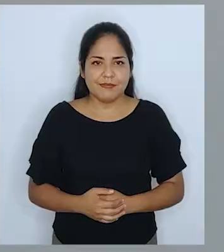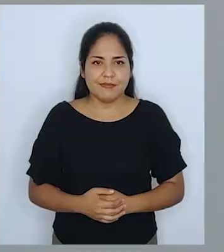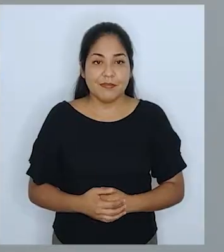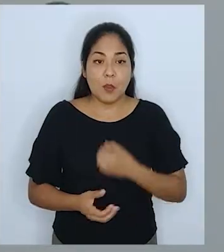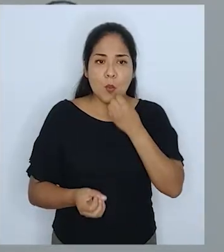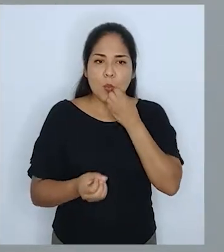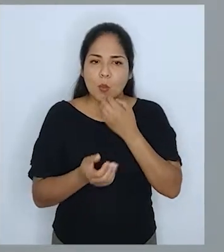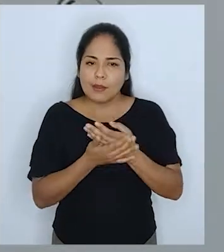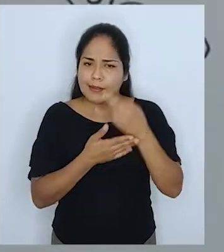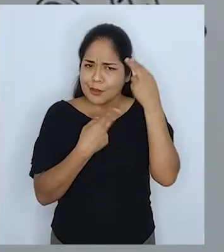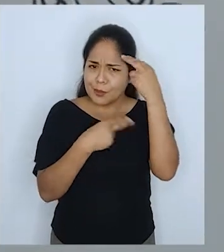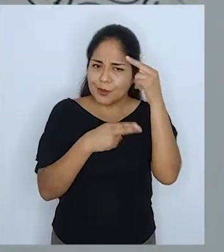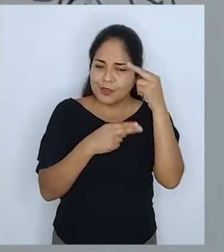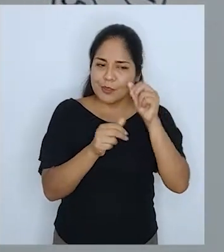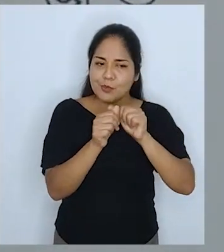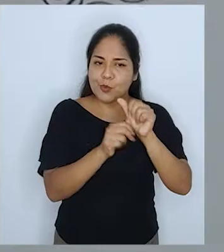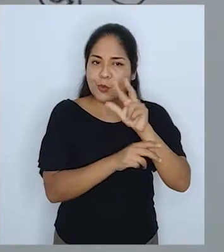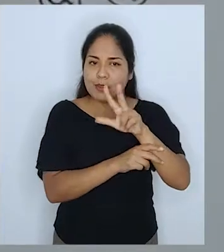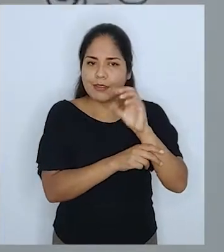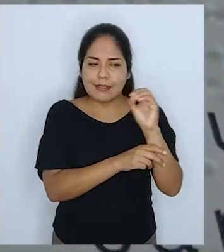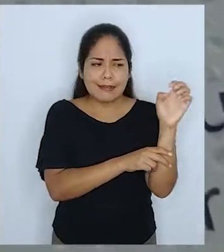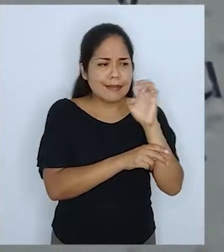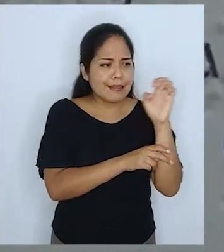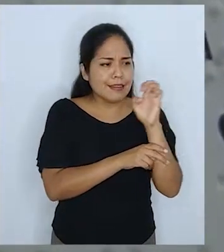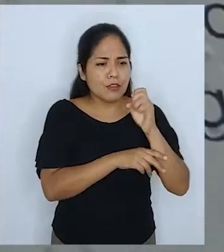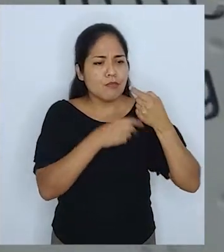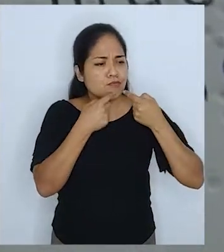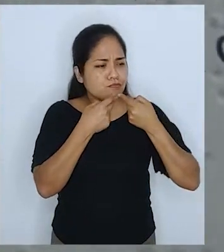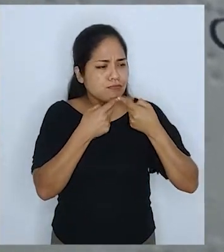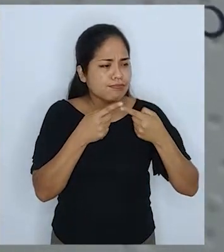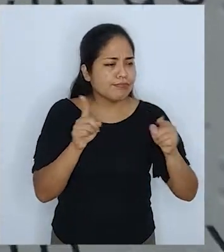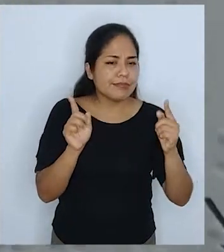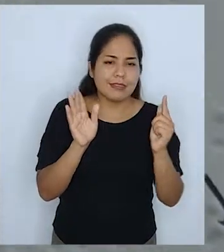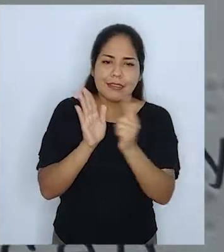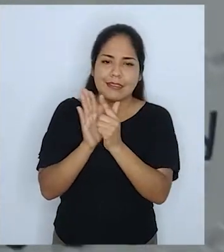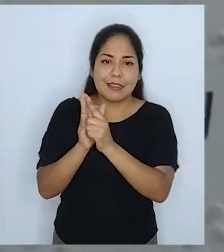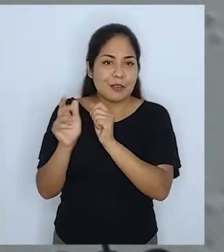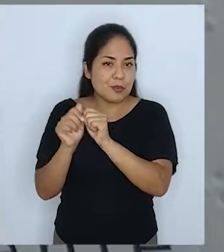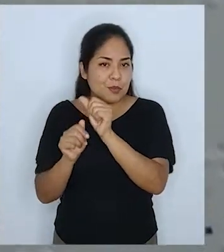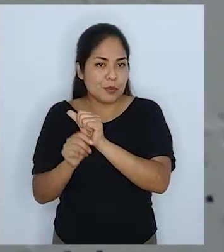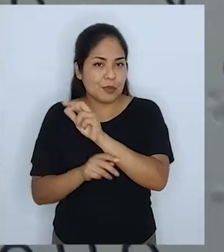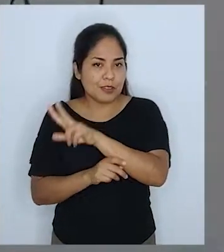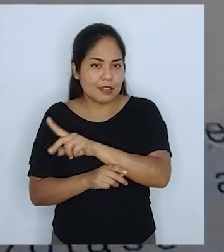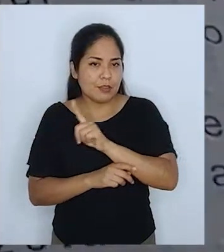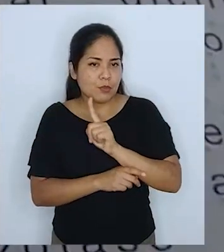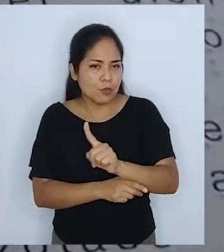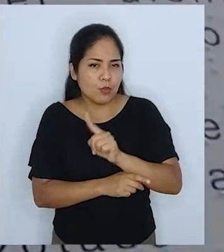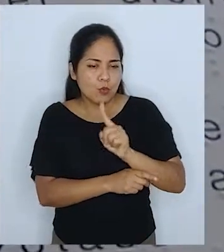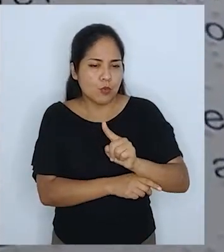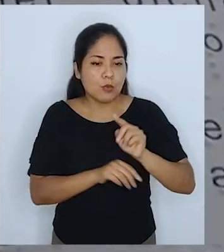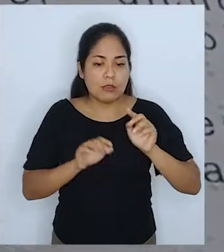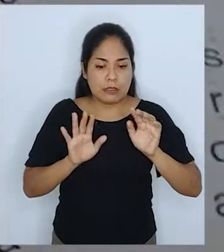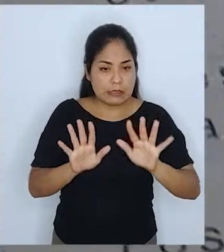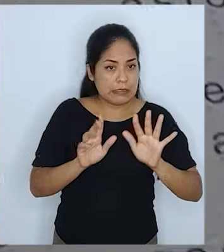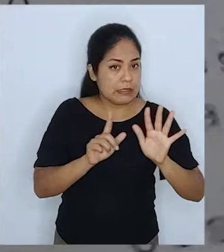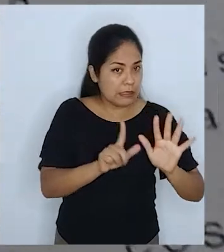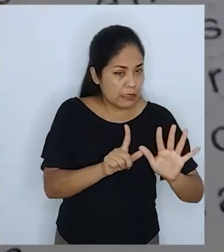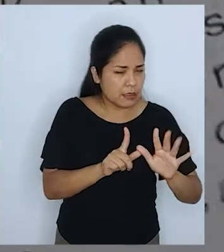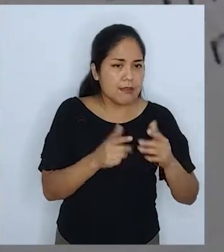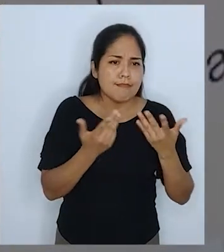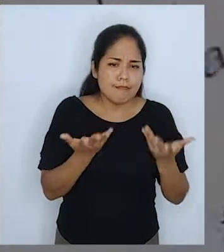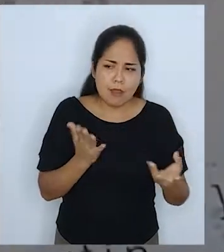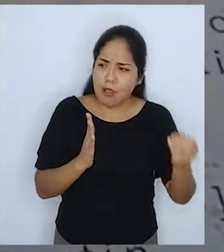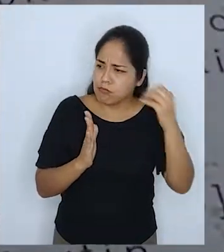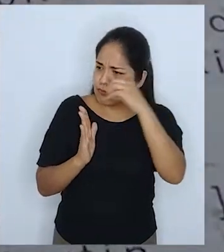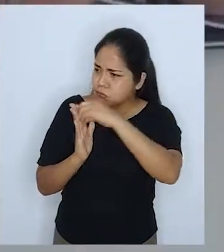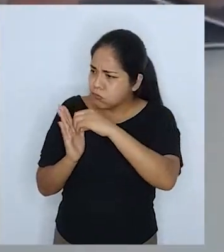Una buena noticia. El día 30 de enero se promulga la Ley 31.1.17, que